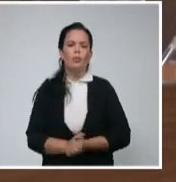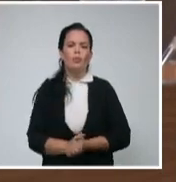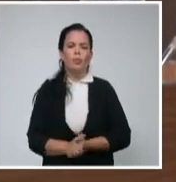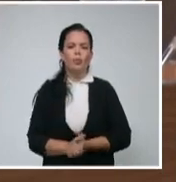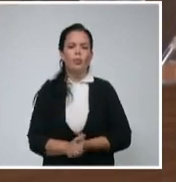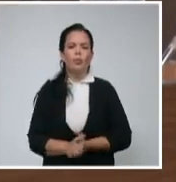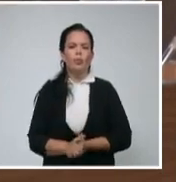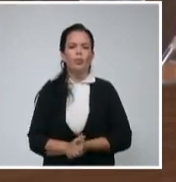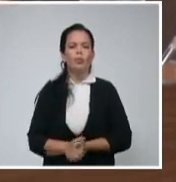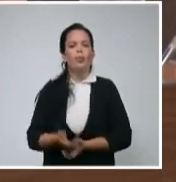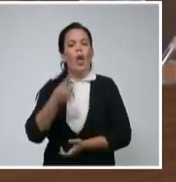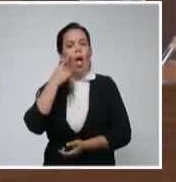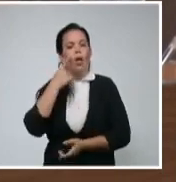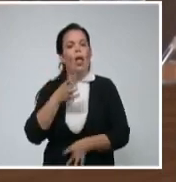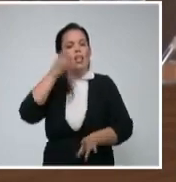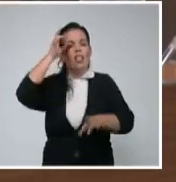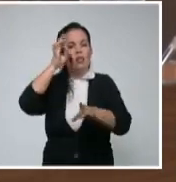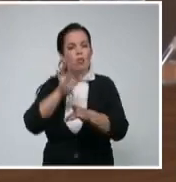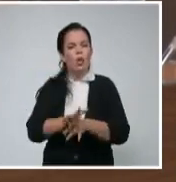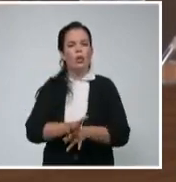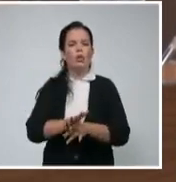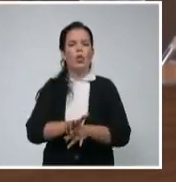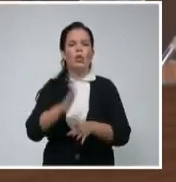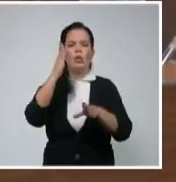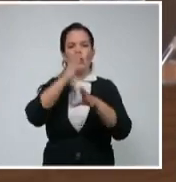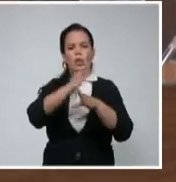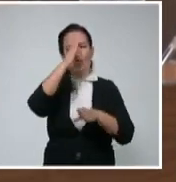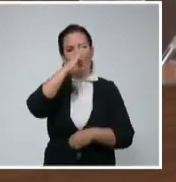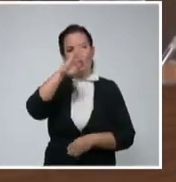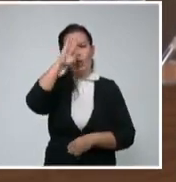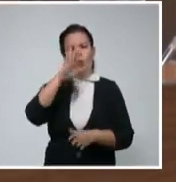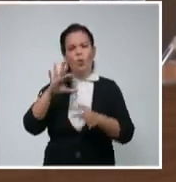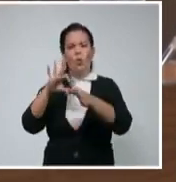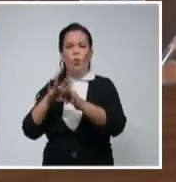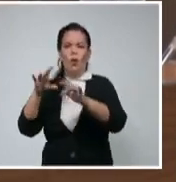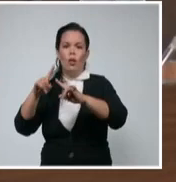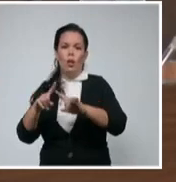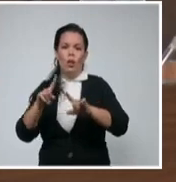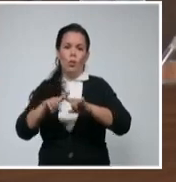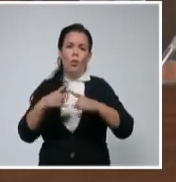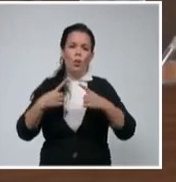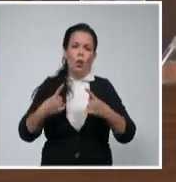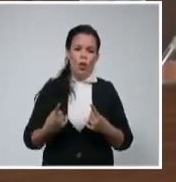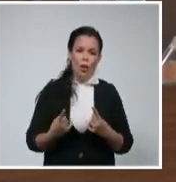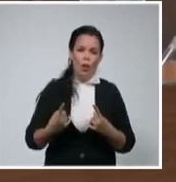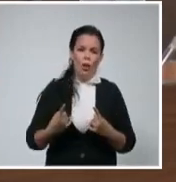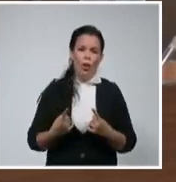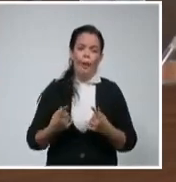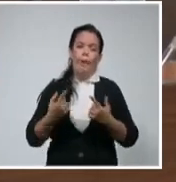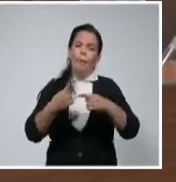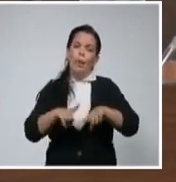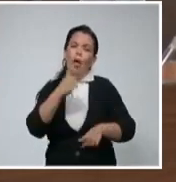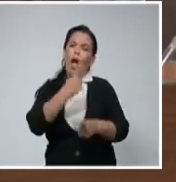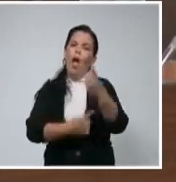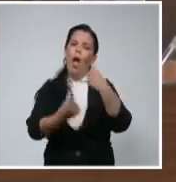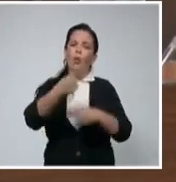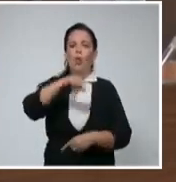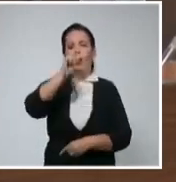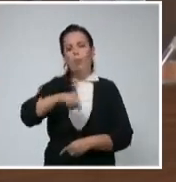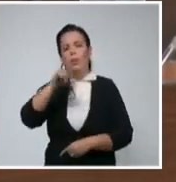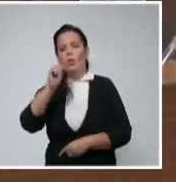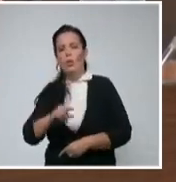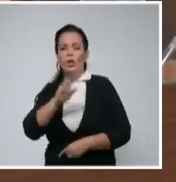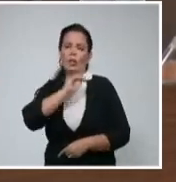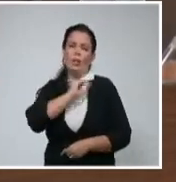correspondería empezar por Santiago de Guantánamo para, como está este sentimiento de que Soberana está en La Habana y Abdala de Santiago de Guantánamo,